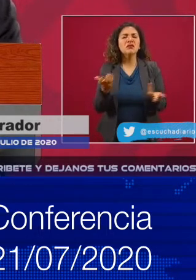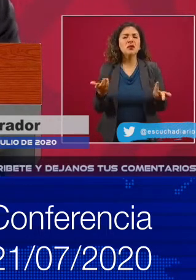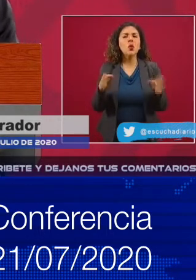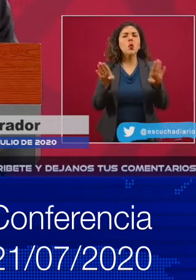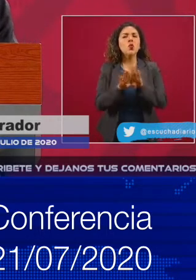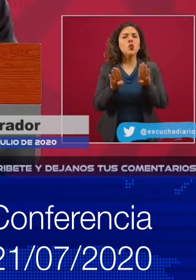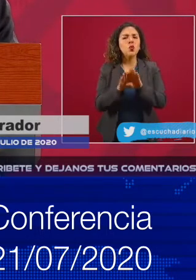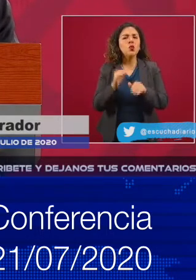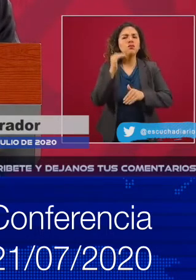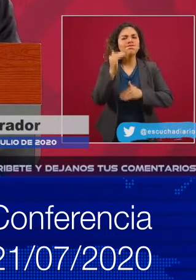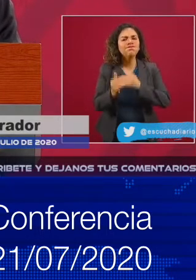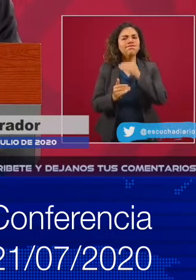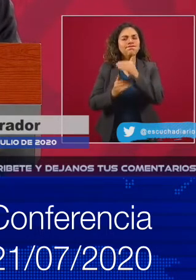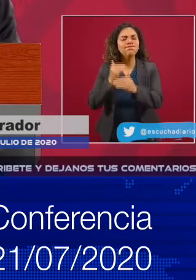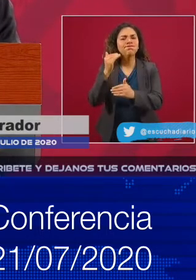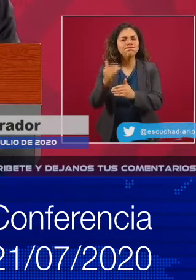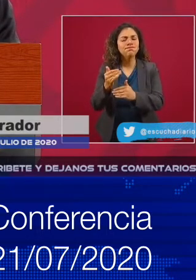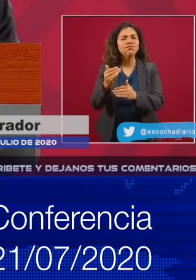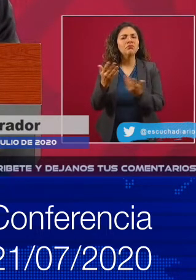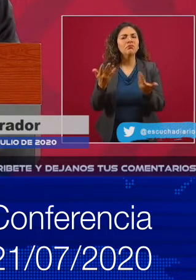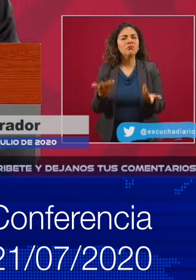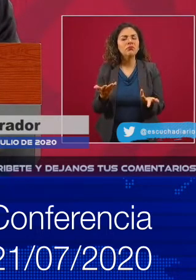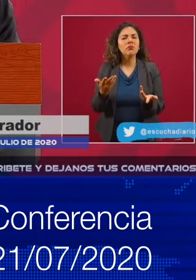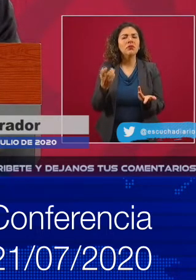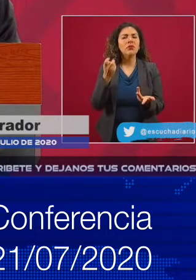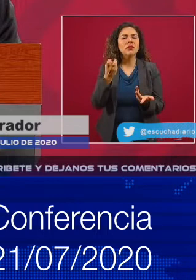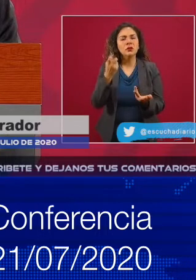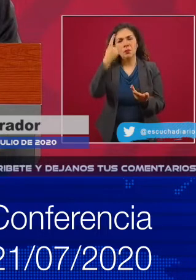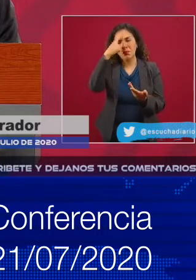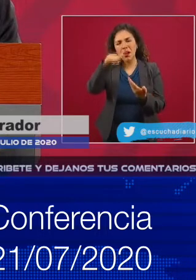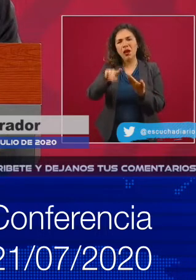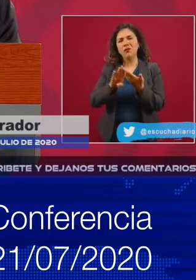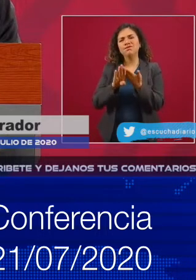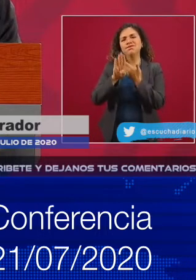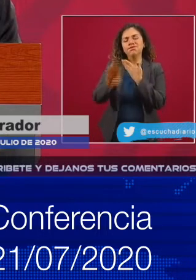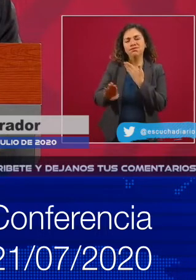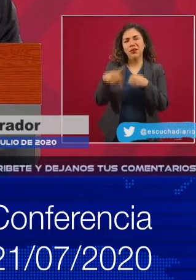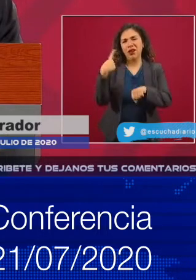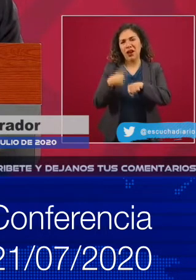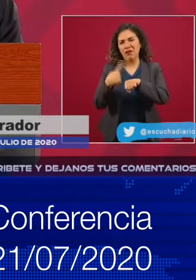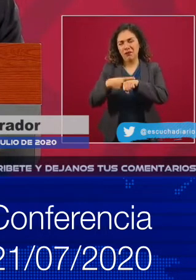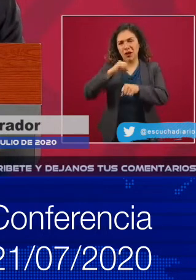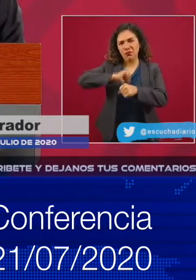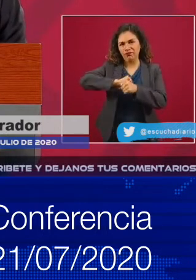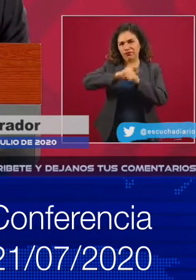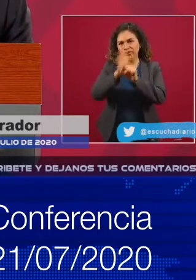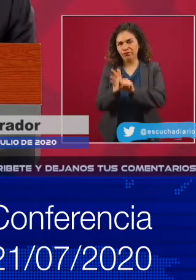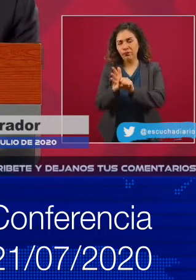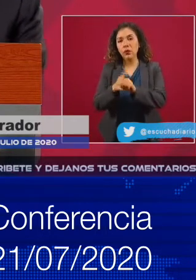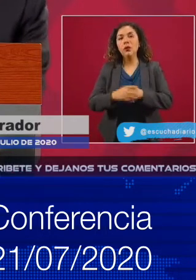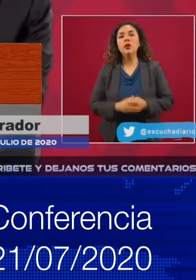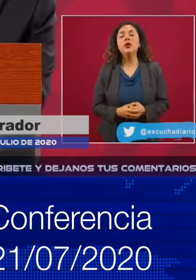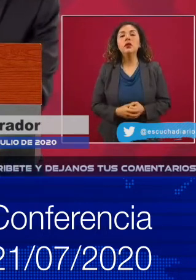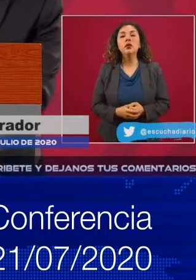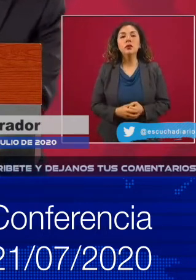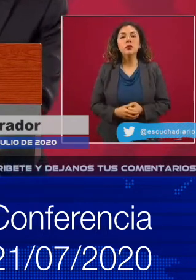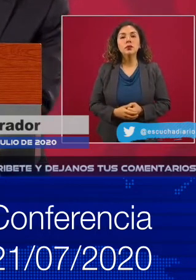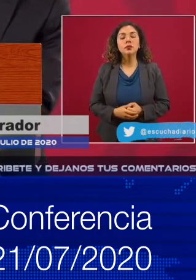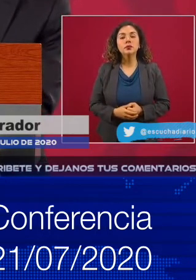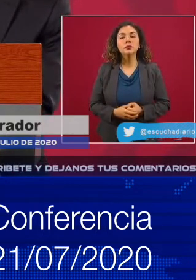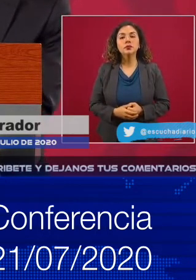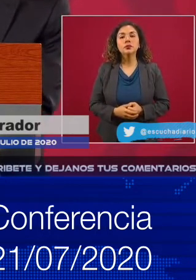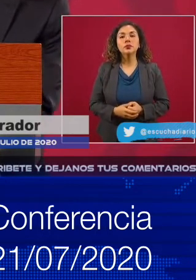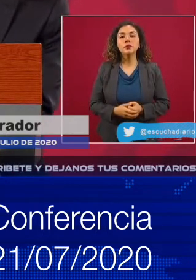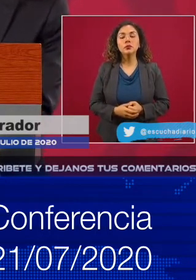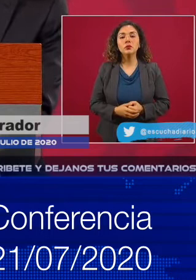avanzando en el combate a la pandemia Nos